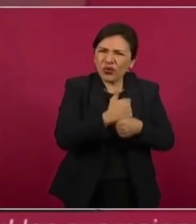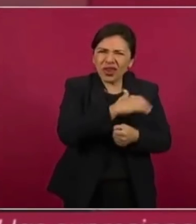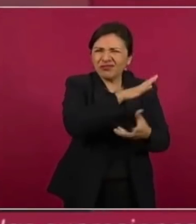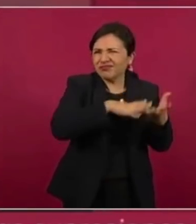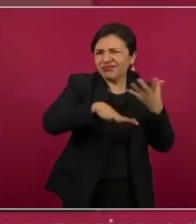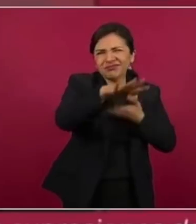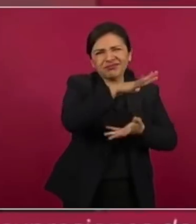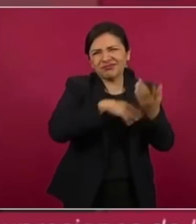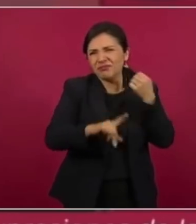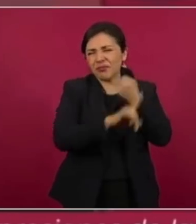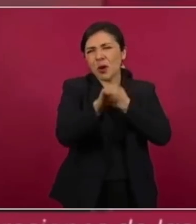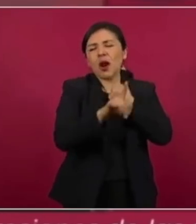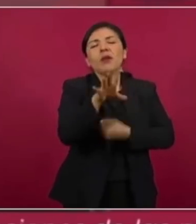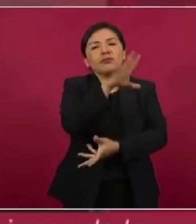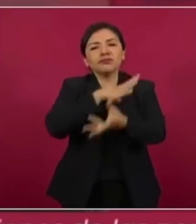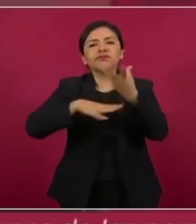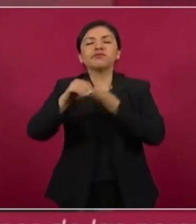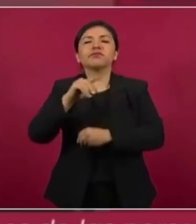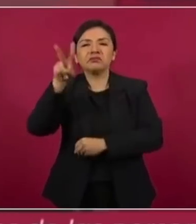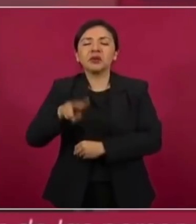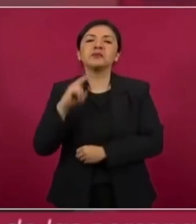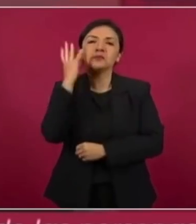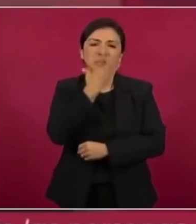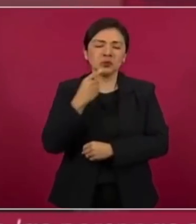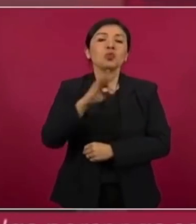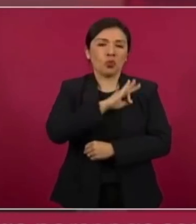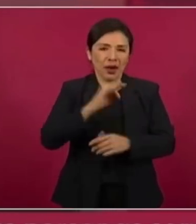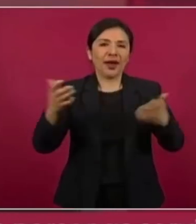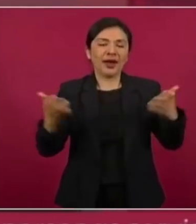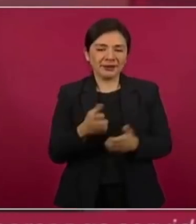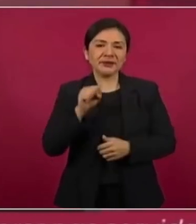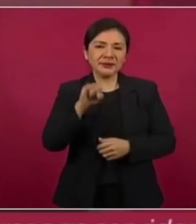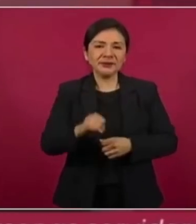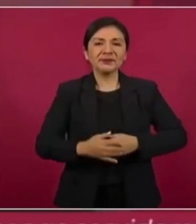paraísos, todo eso se puede.